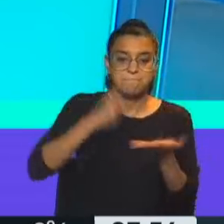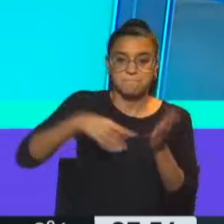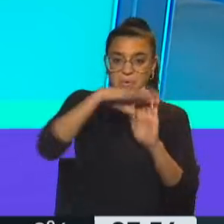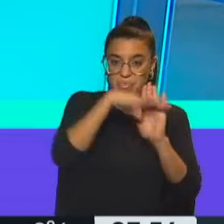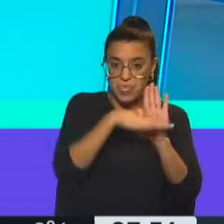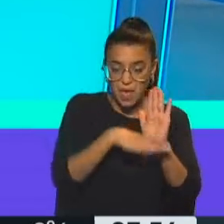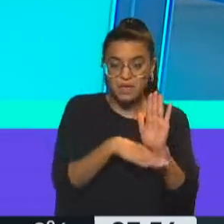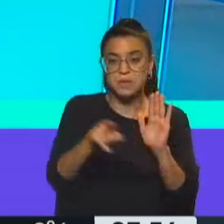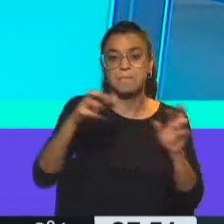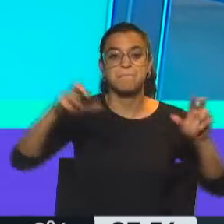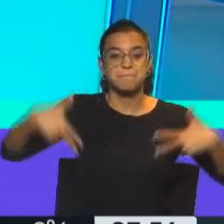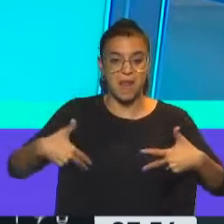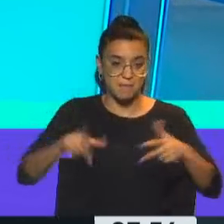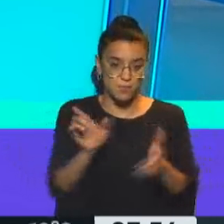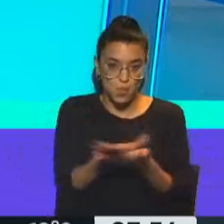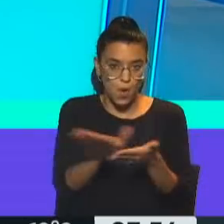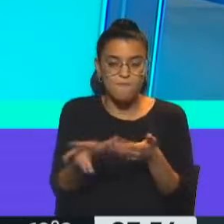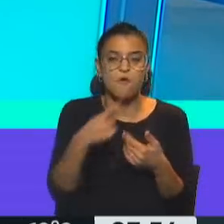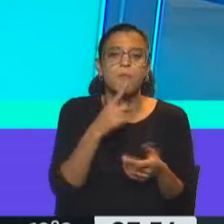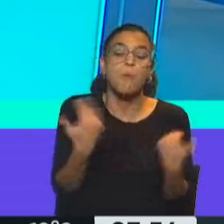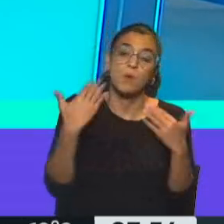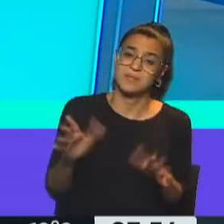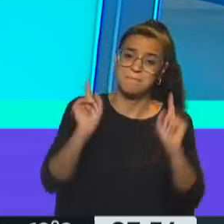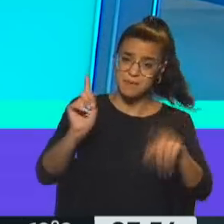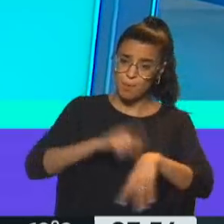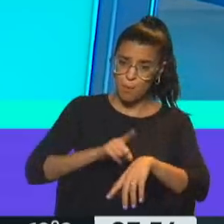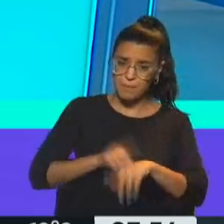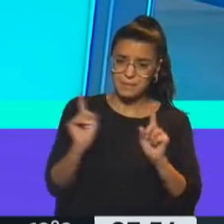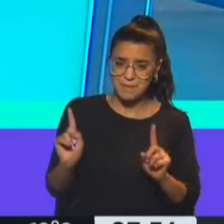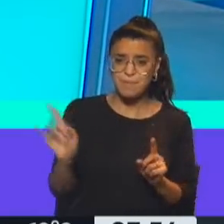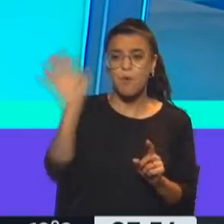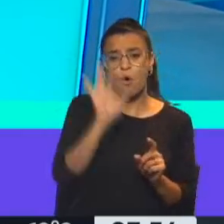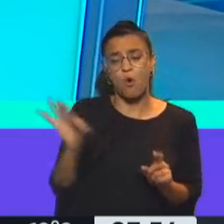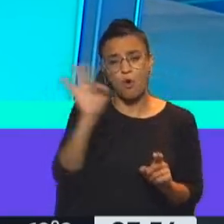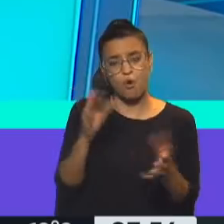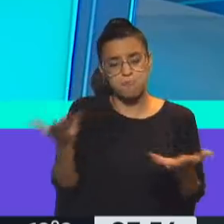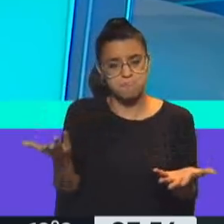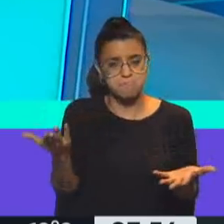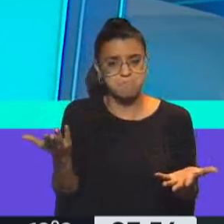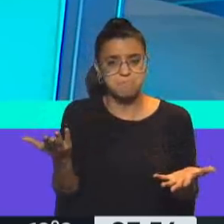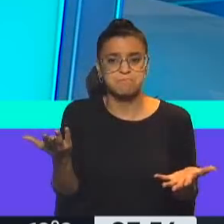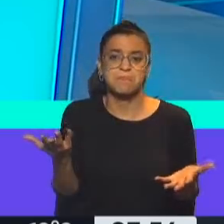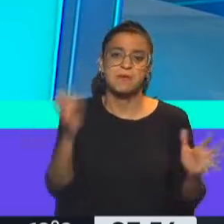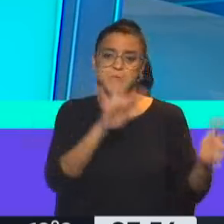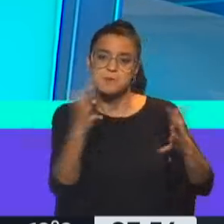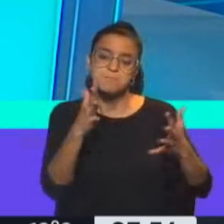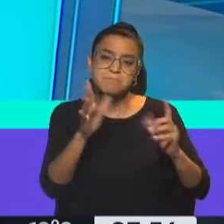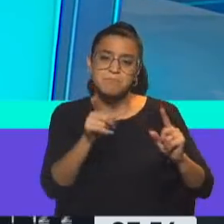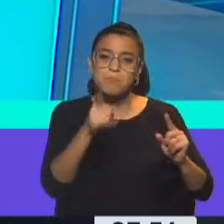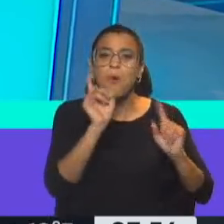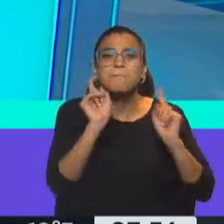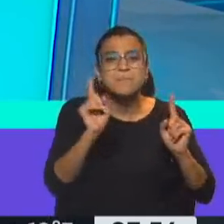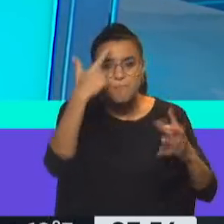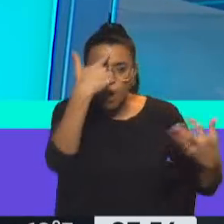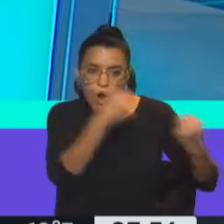de este plan plurianual, quizás en paralelo o de manera alrededor de la misma satélite,